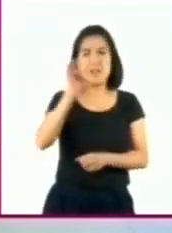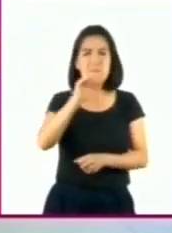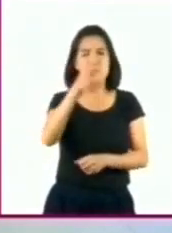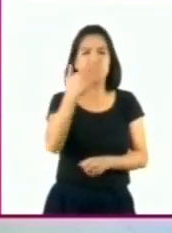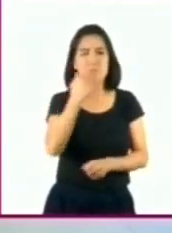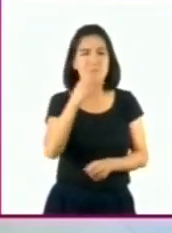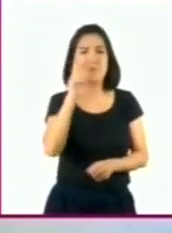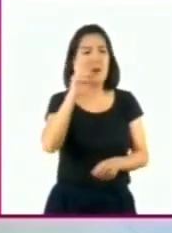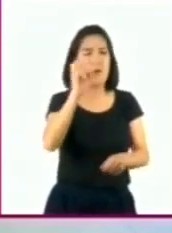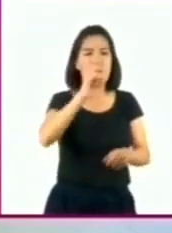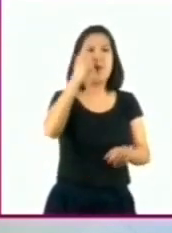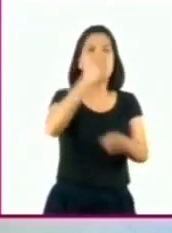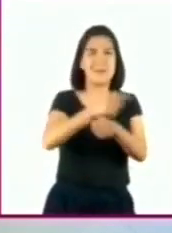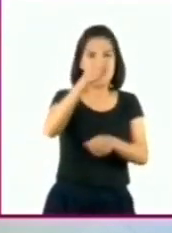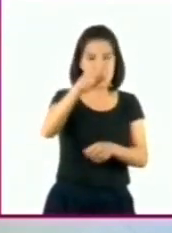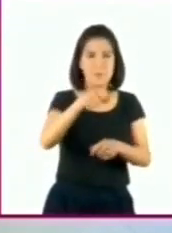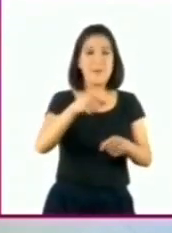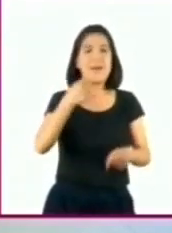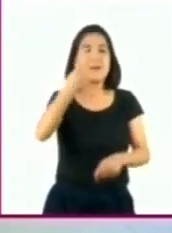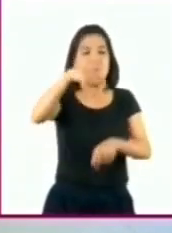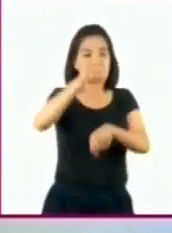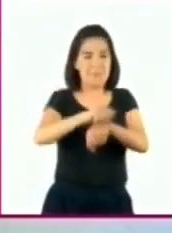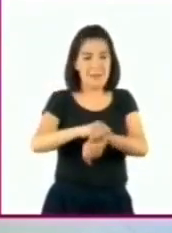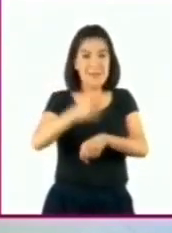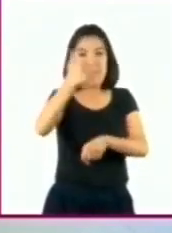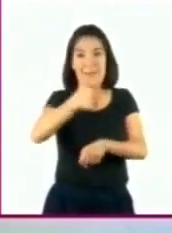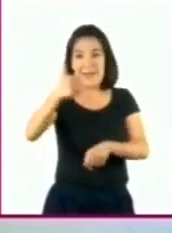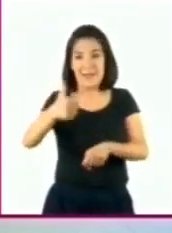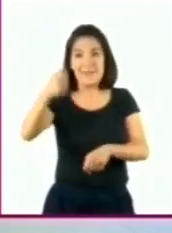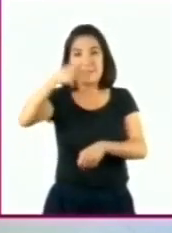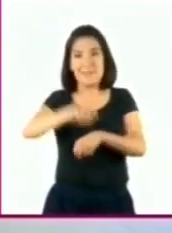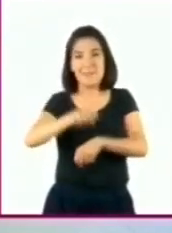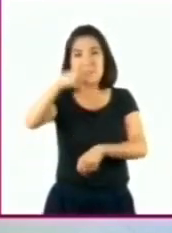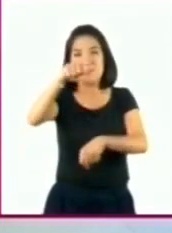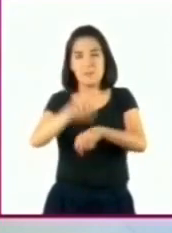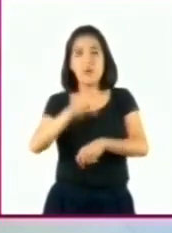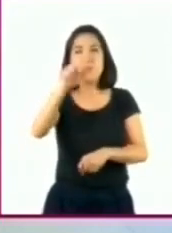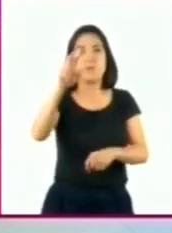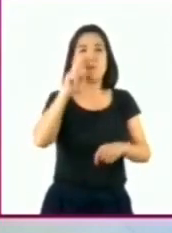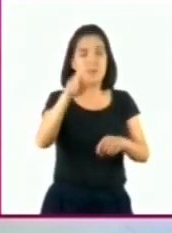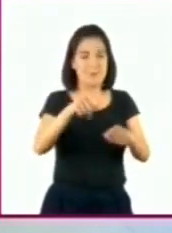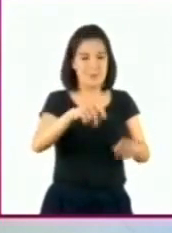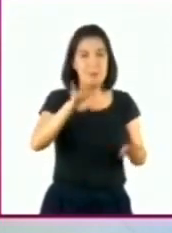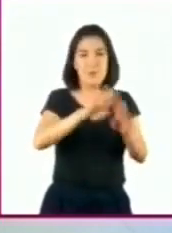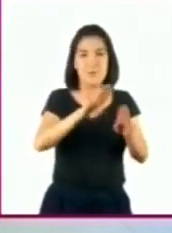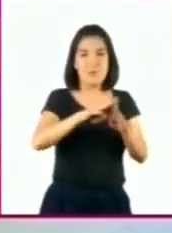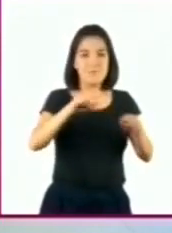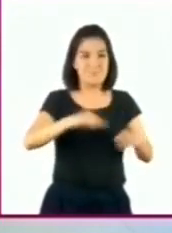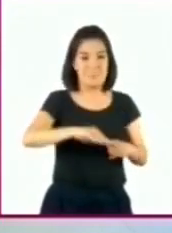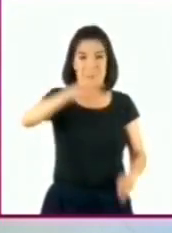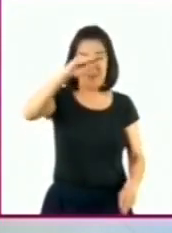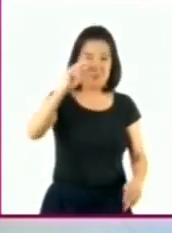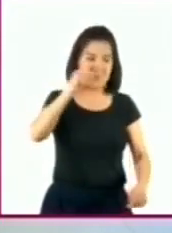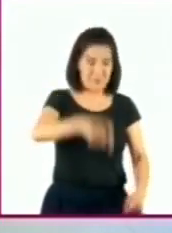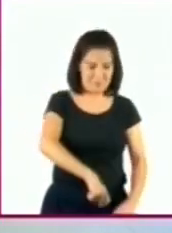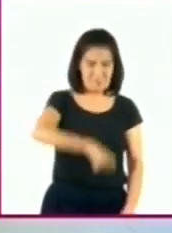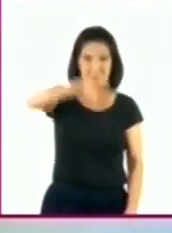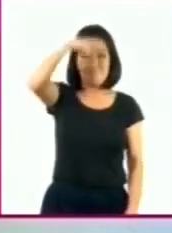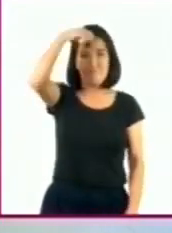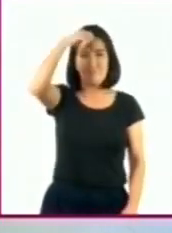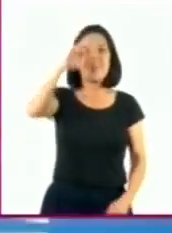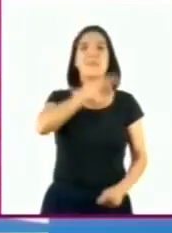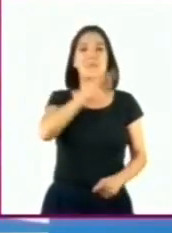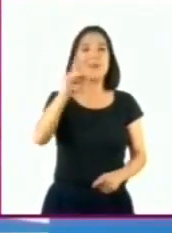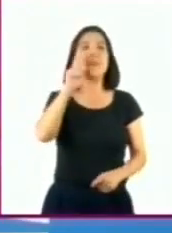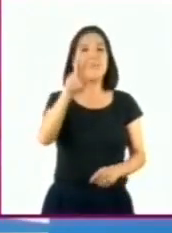hagan la prueba de medirse semana a semana y registren las medidas que van obteniendo para que observen cómo van creciendo.